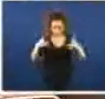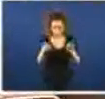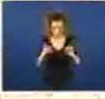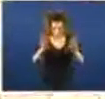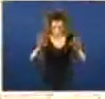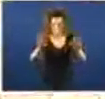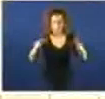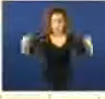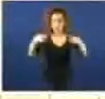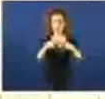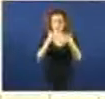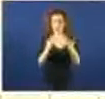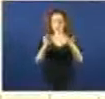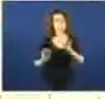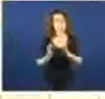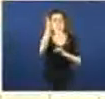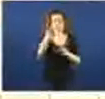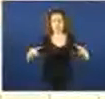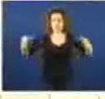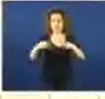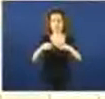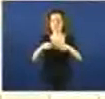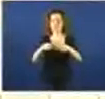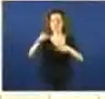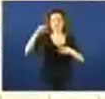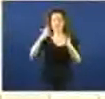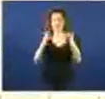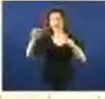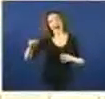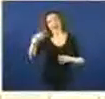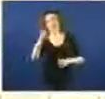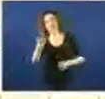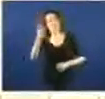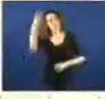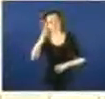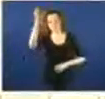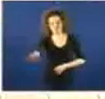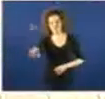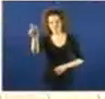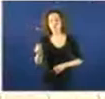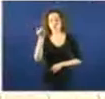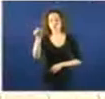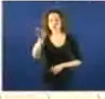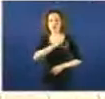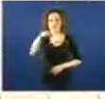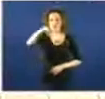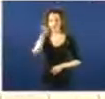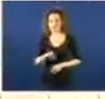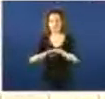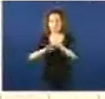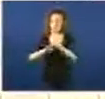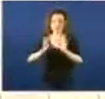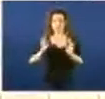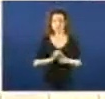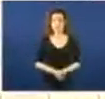Intervención dos grupos parlamentarios en primeiro lugar e Grupo Parlamentario de Alternativa Galega de Esquerda. E vos, senhora Martínez. Perdone.